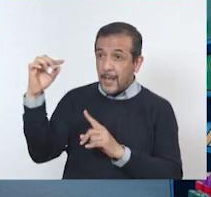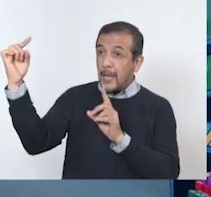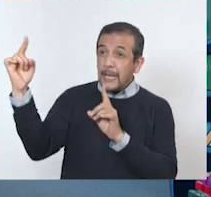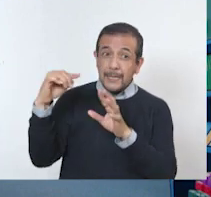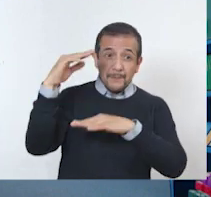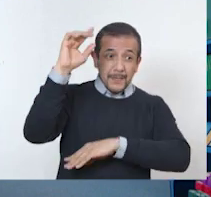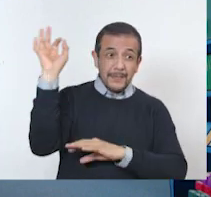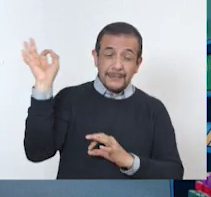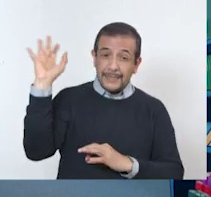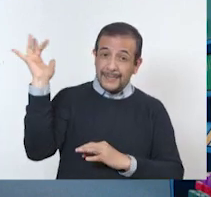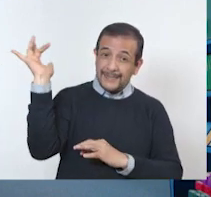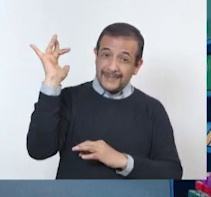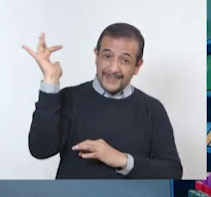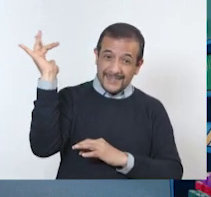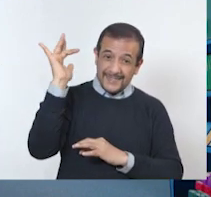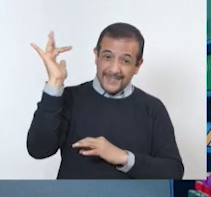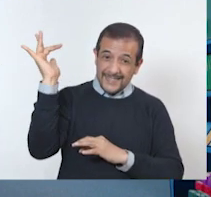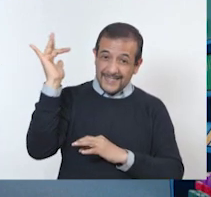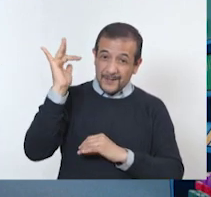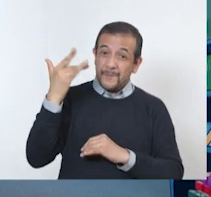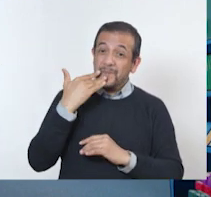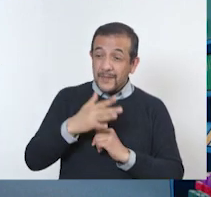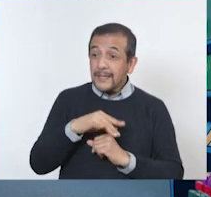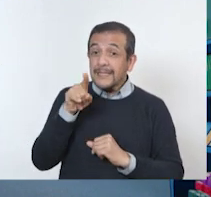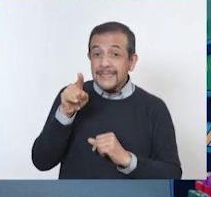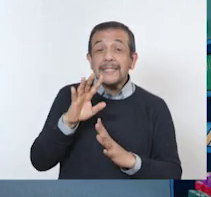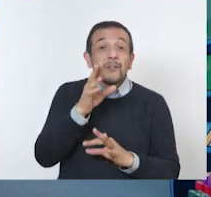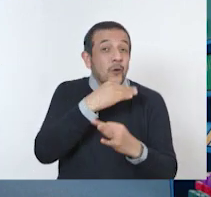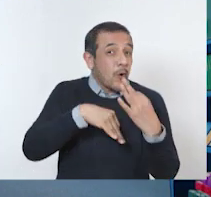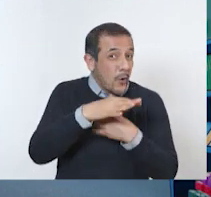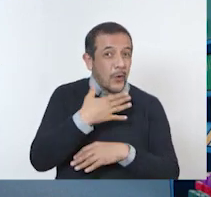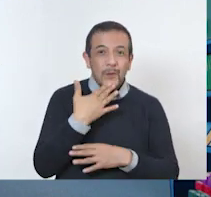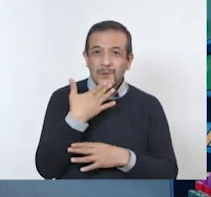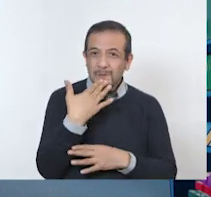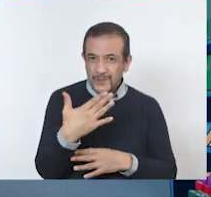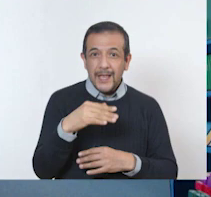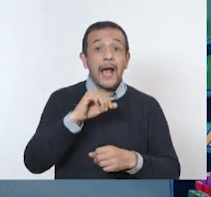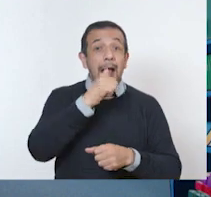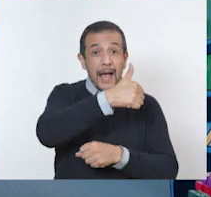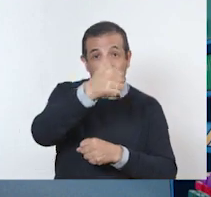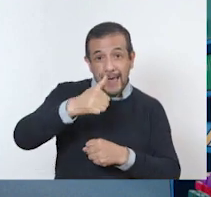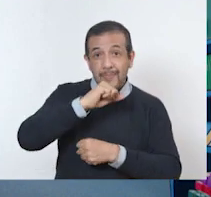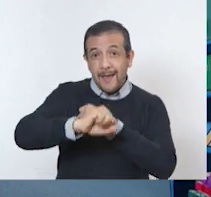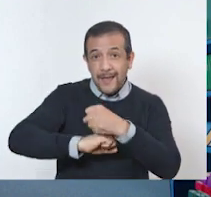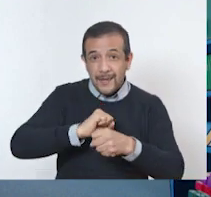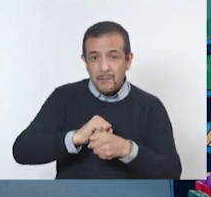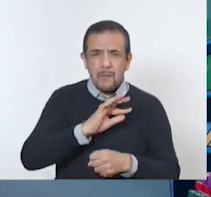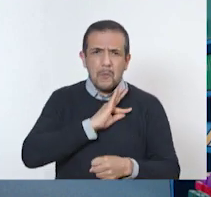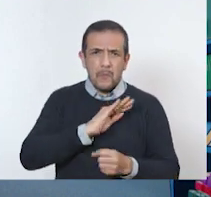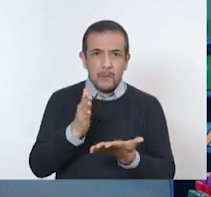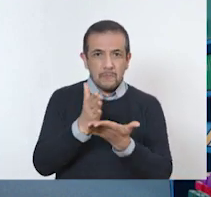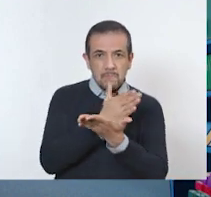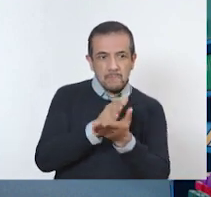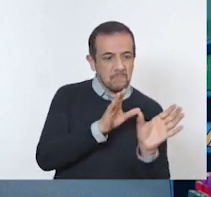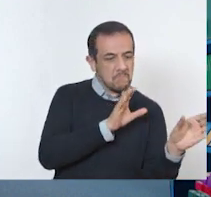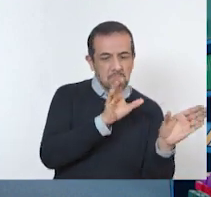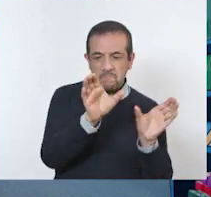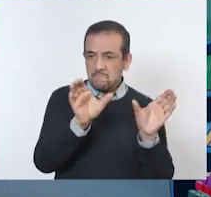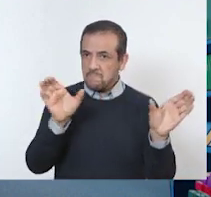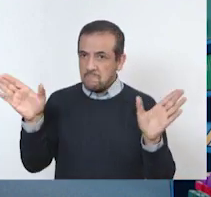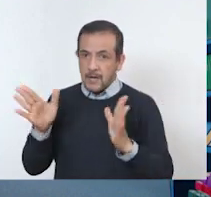todo el tiempo. Así vivamos en una ciudad. Sabemos que cada animal puede clasificarse y